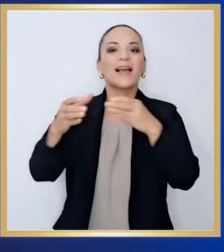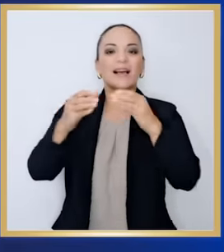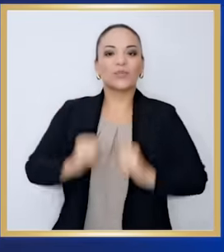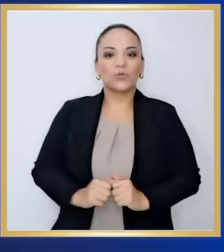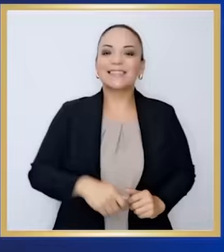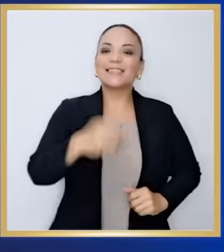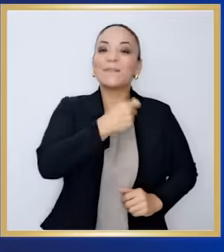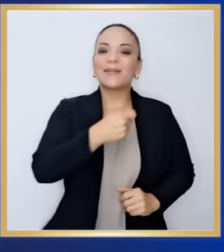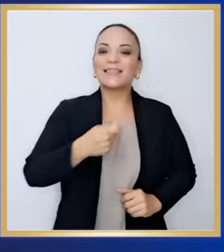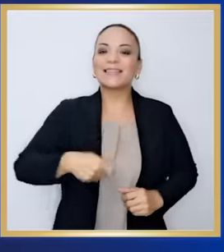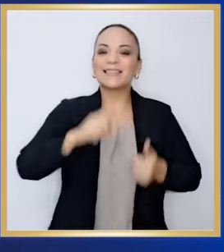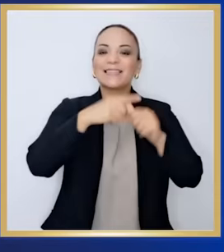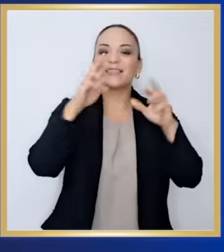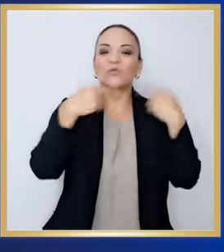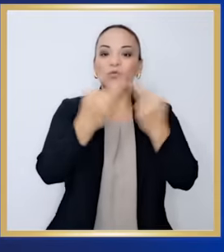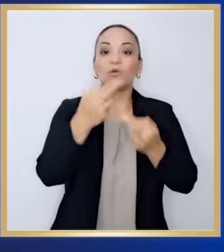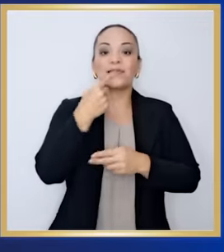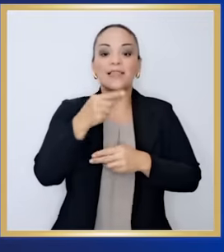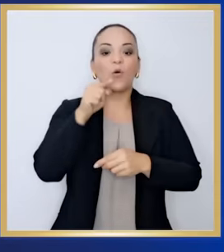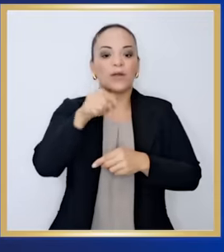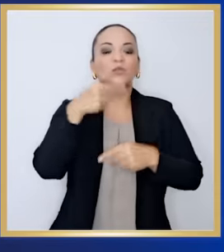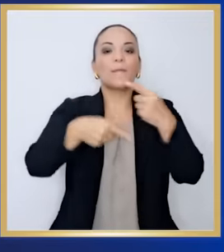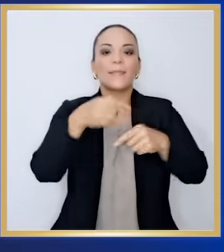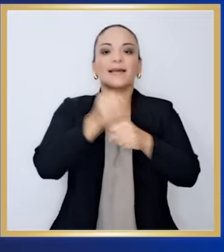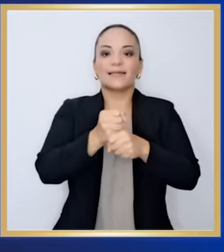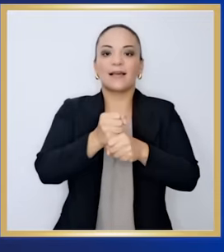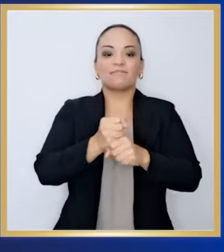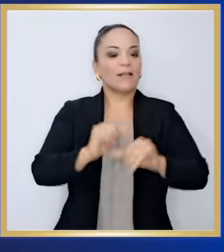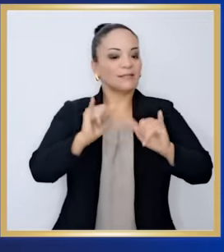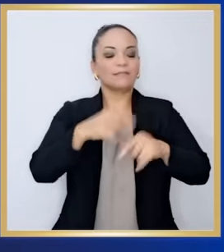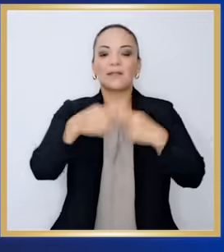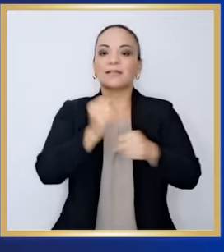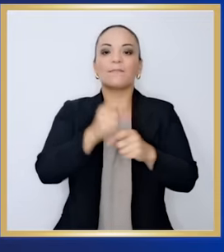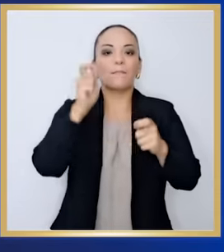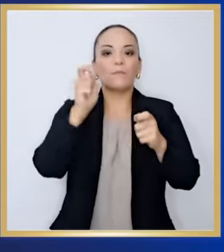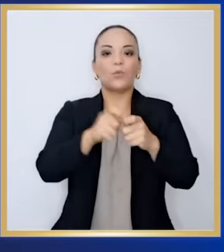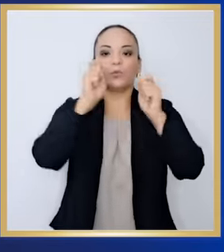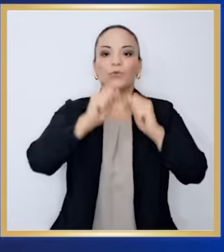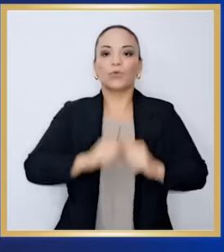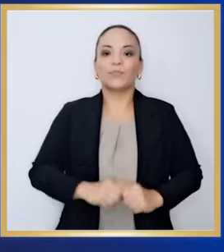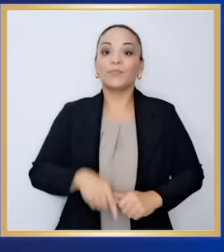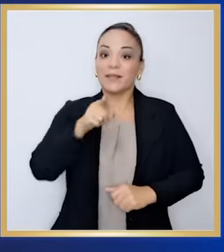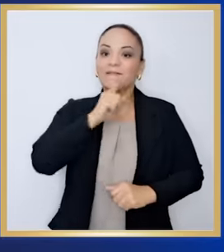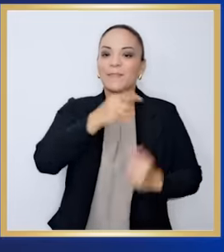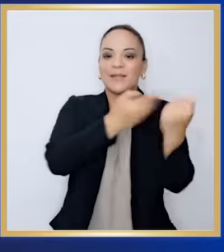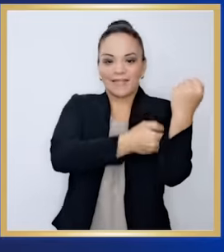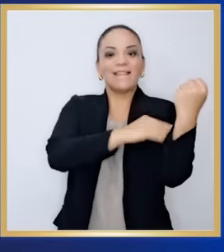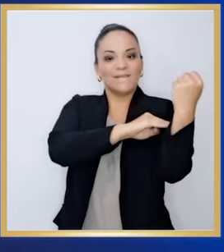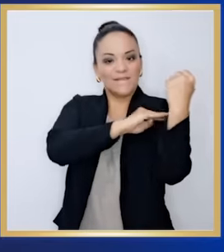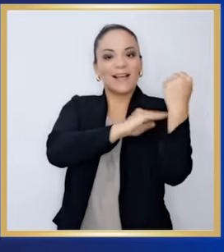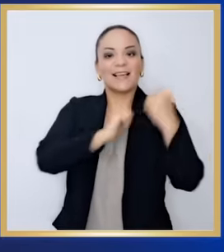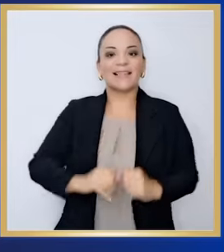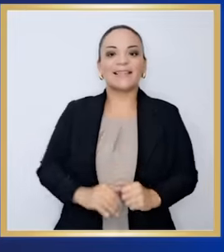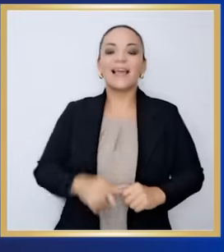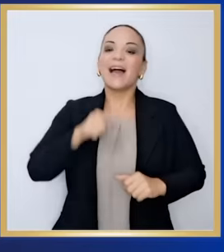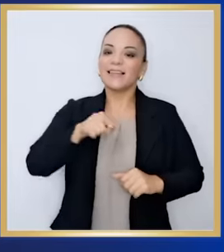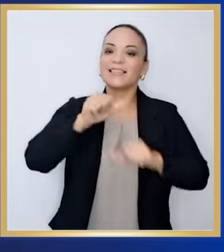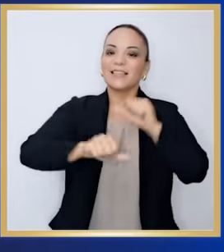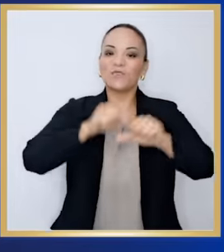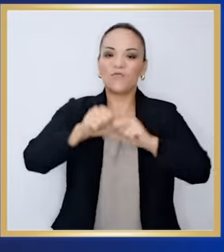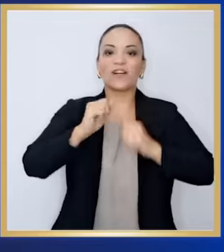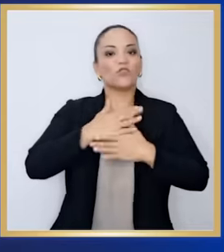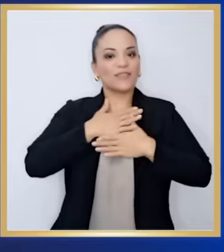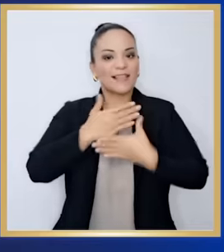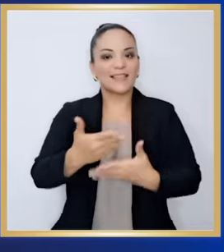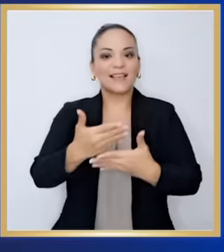así su cumpleaños? Y el presidente en la primera reunión dijo, esto se hace y se hace, punto. Y eso realmente es valentía, es